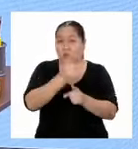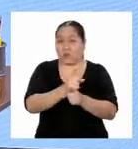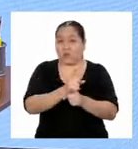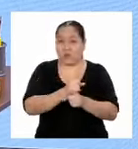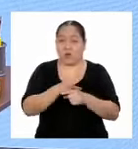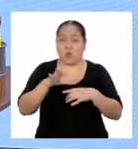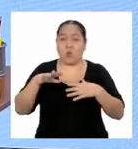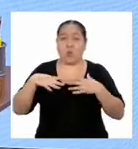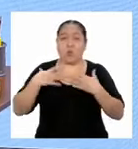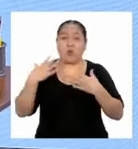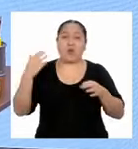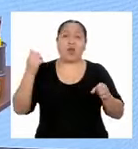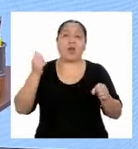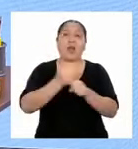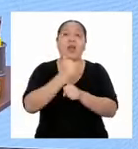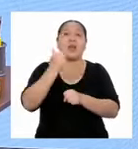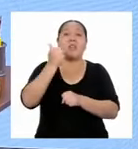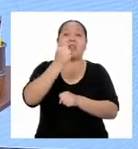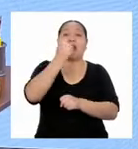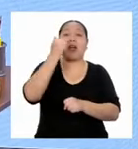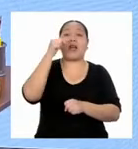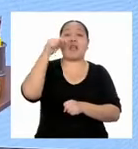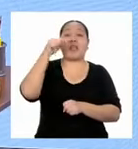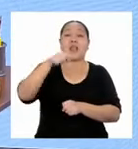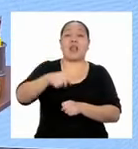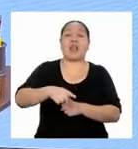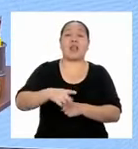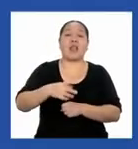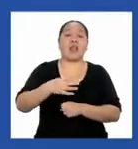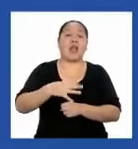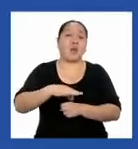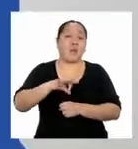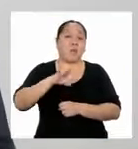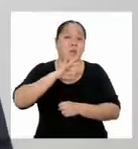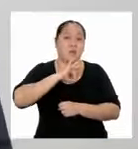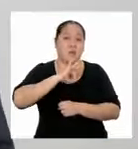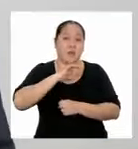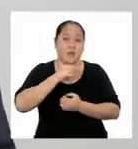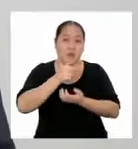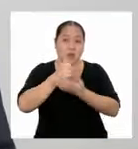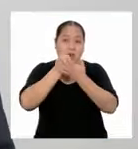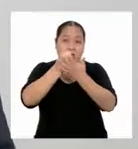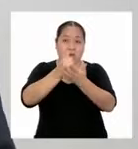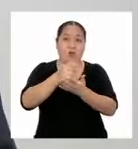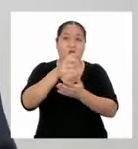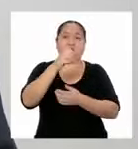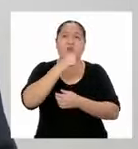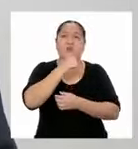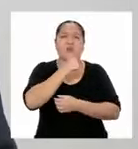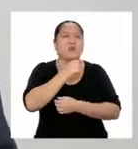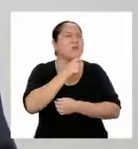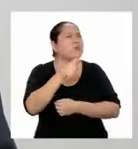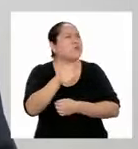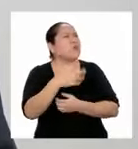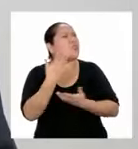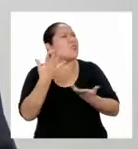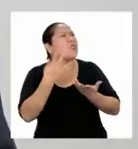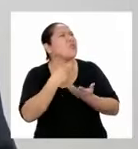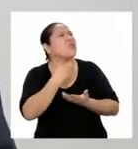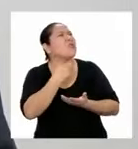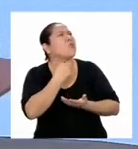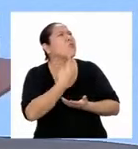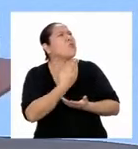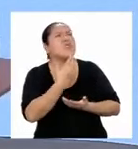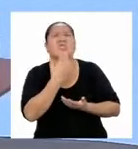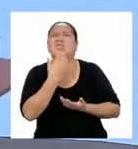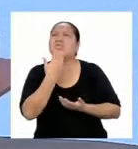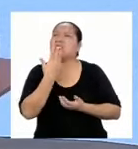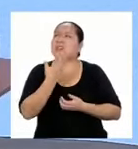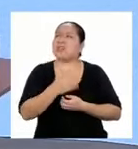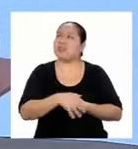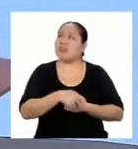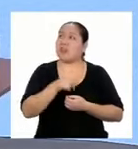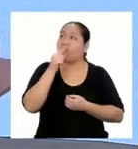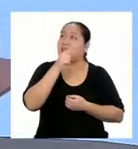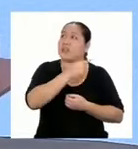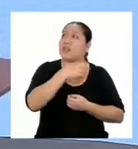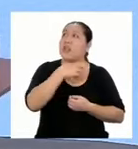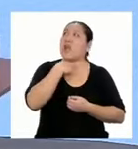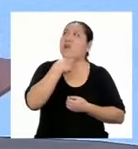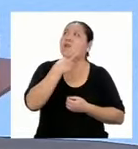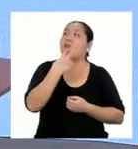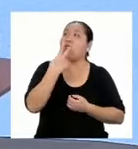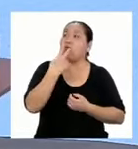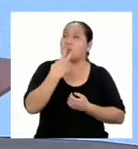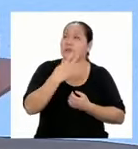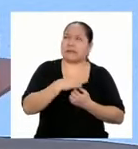podrás ganar el premio y ayudar a tu abuelo. ¿De dónde vino esa voz? ¿Quién es? Es el señor de la voz